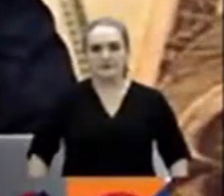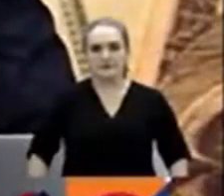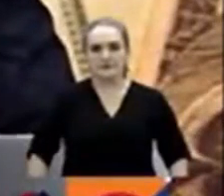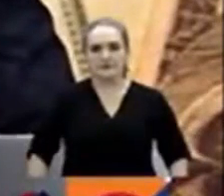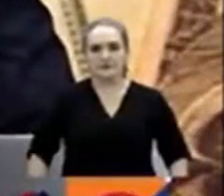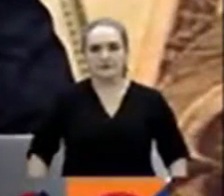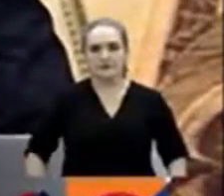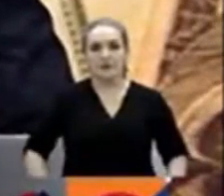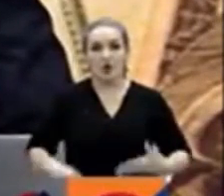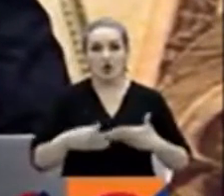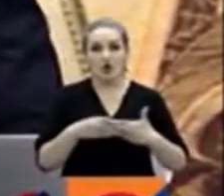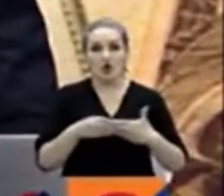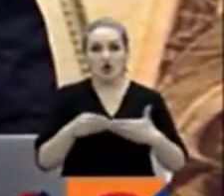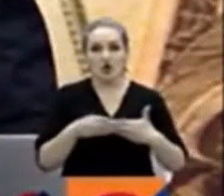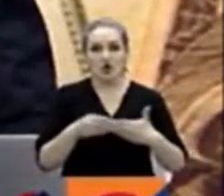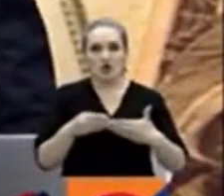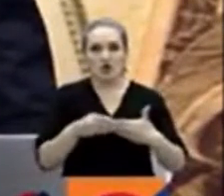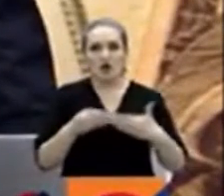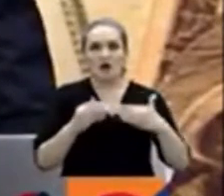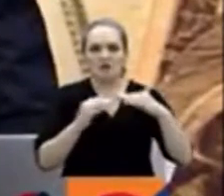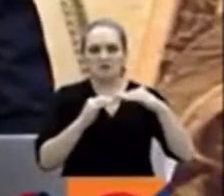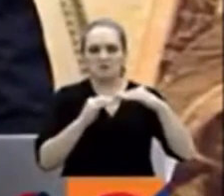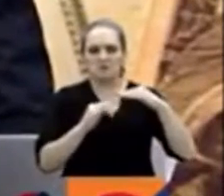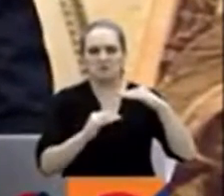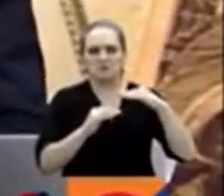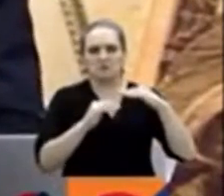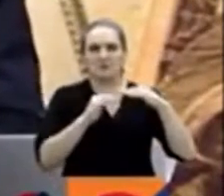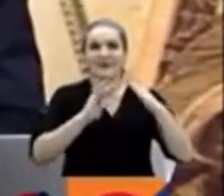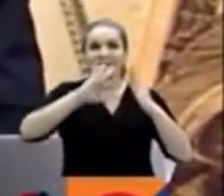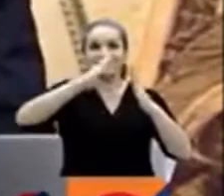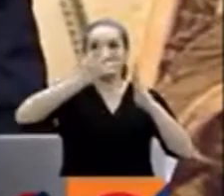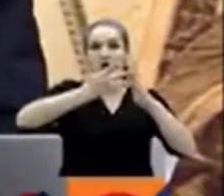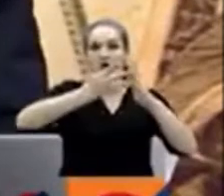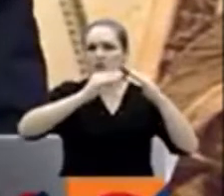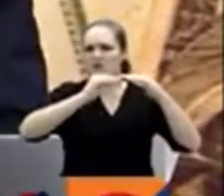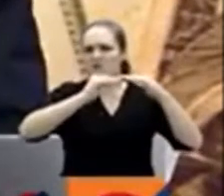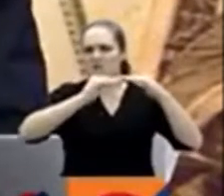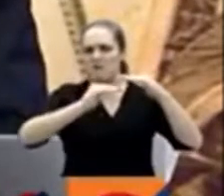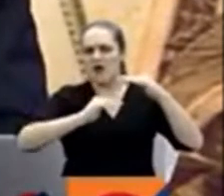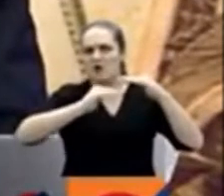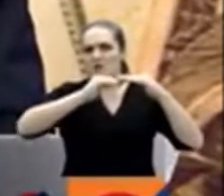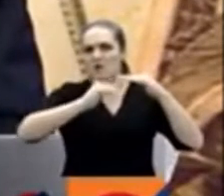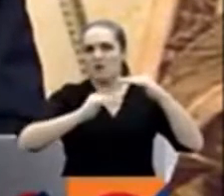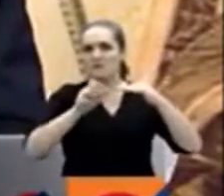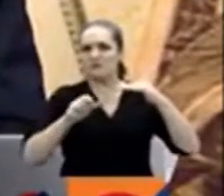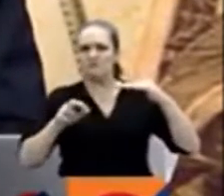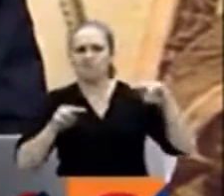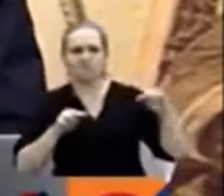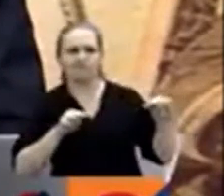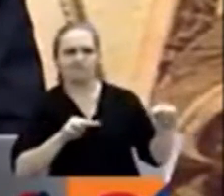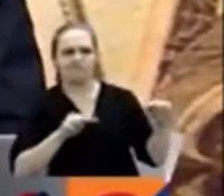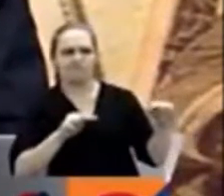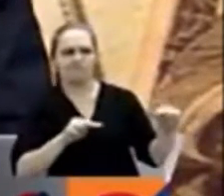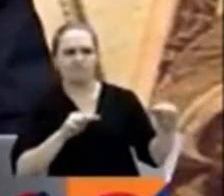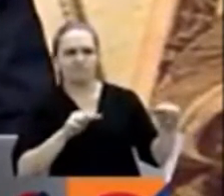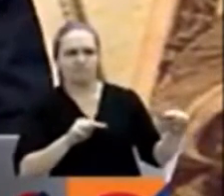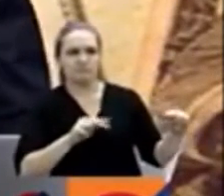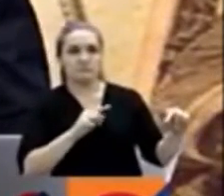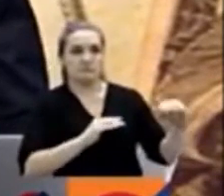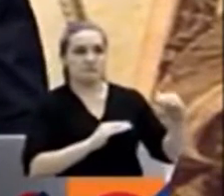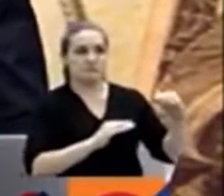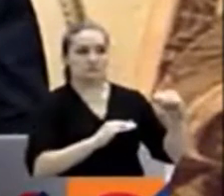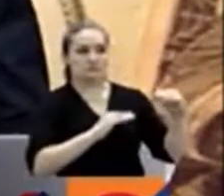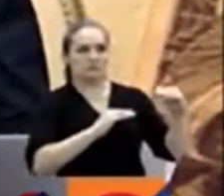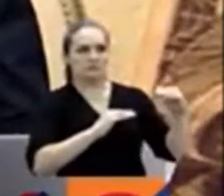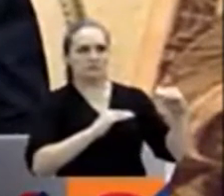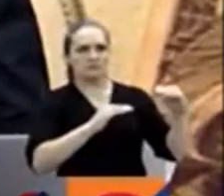El precio del dólar se mantiene por debajo de los 5 mil pesos. Expertos siguen a la expectativa de la cotización de la divisa, que continúa alcanzando